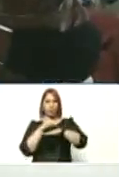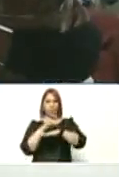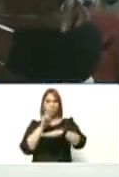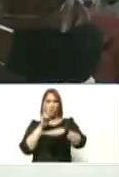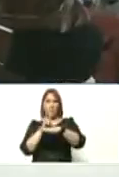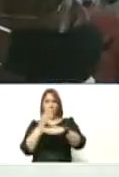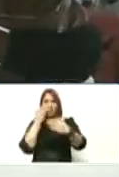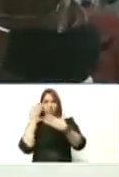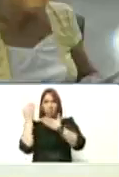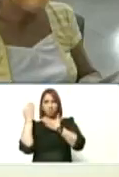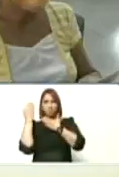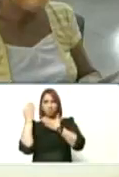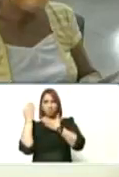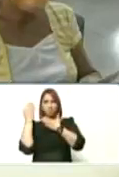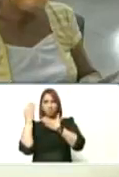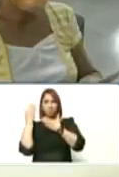allá?